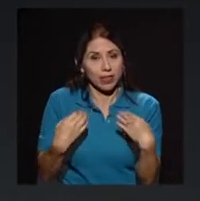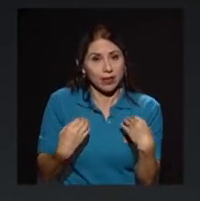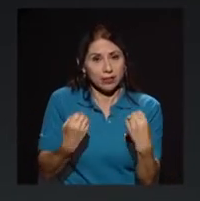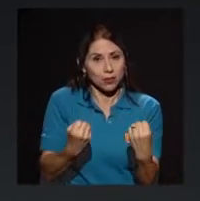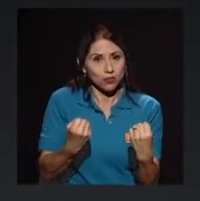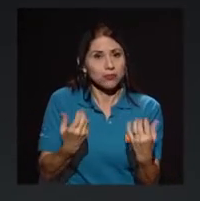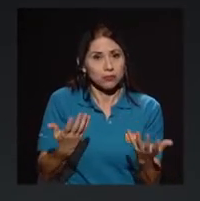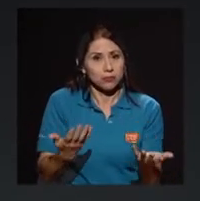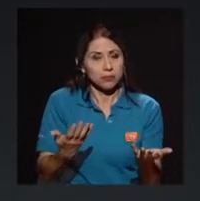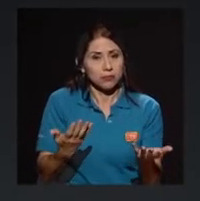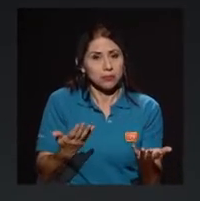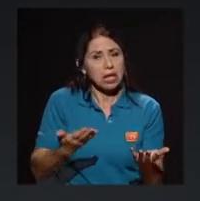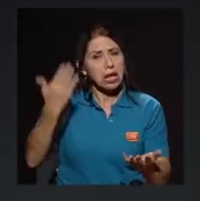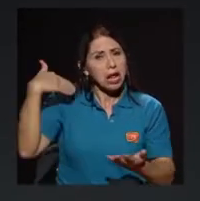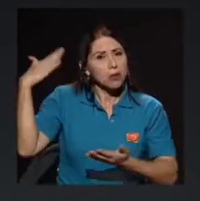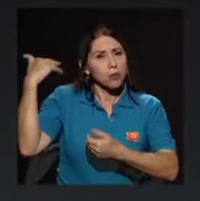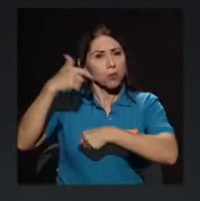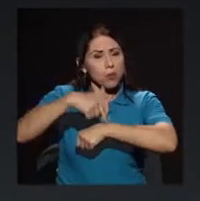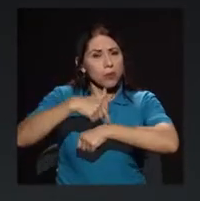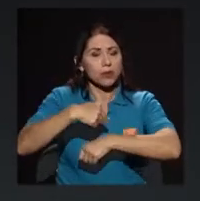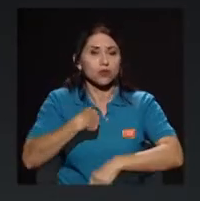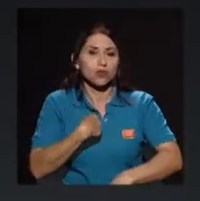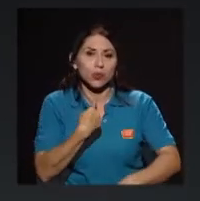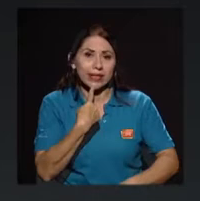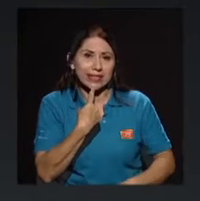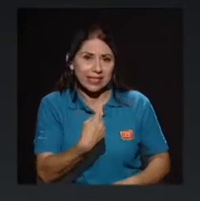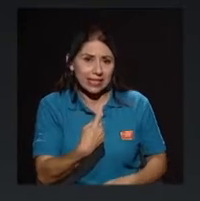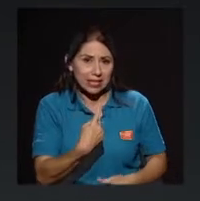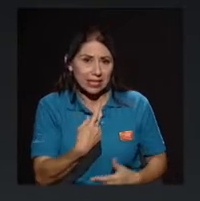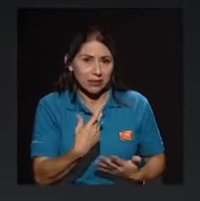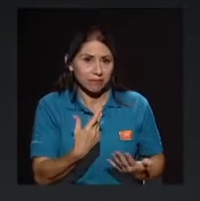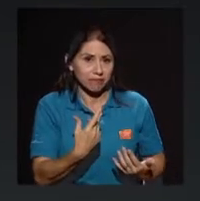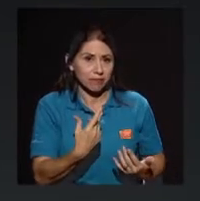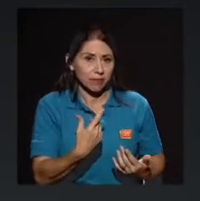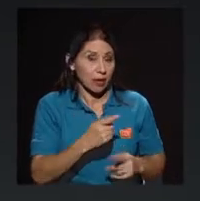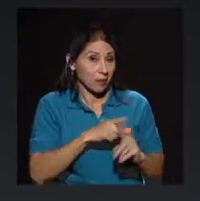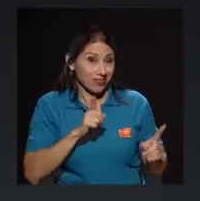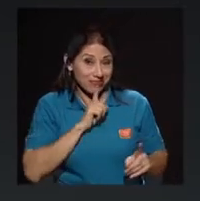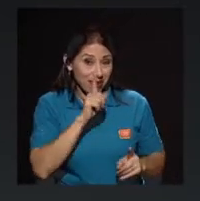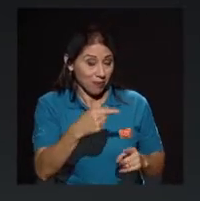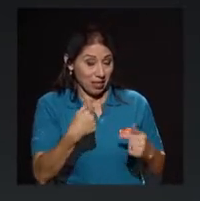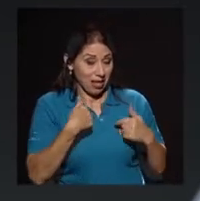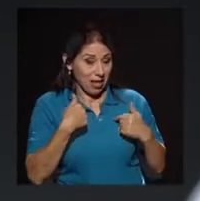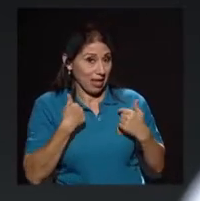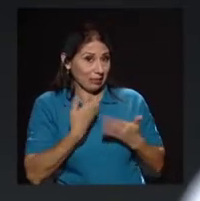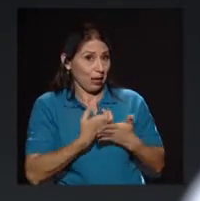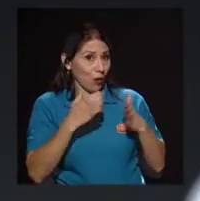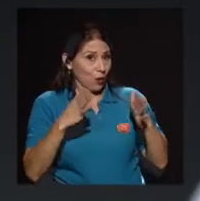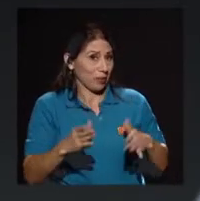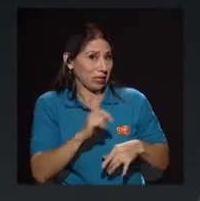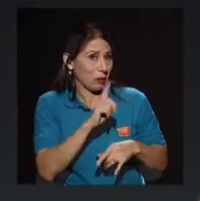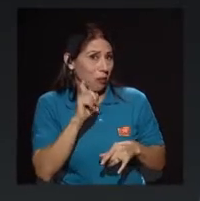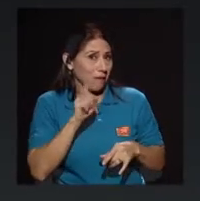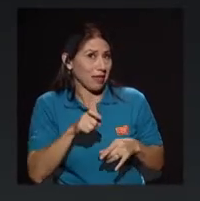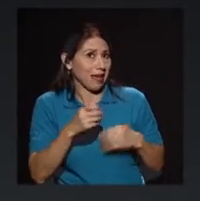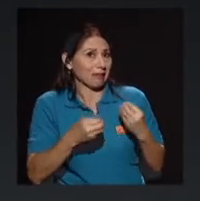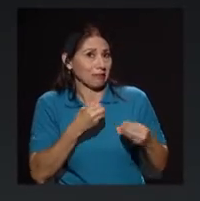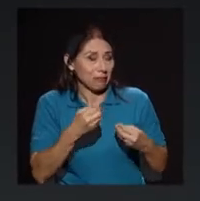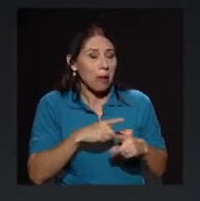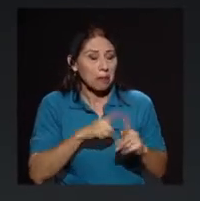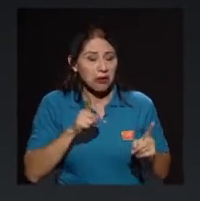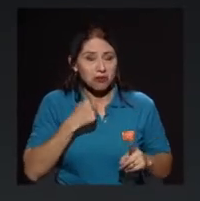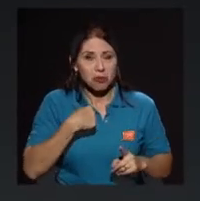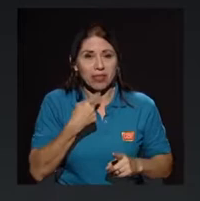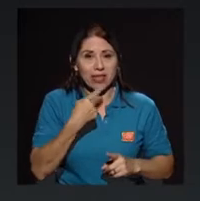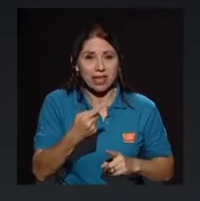alguna vez dije sin que a este economista le tocara ver en ese entierro, que hay una serie de tareas